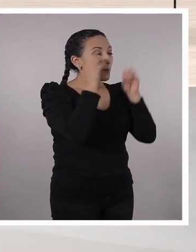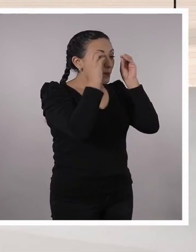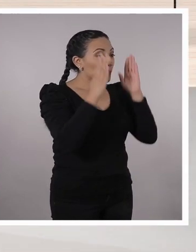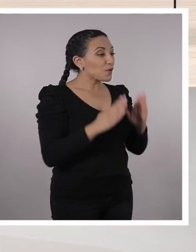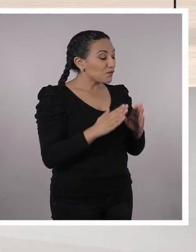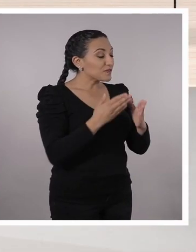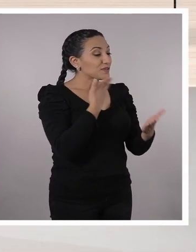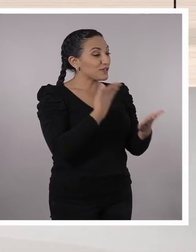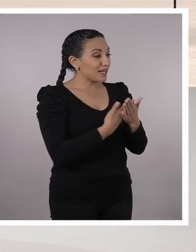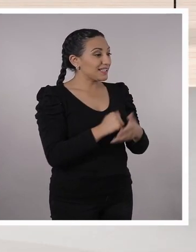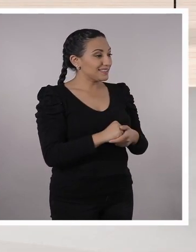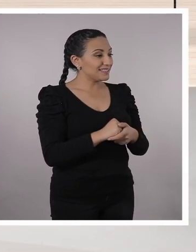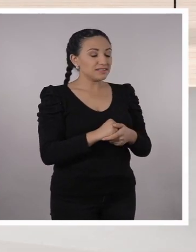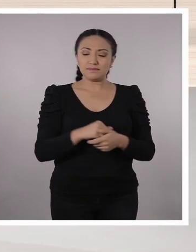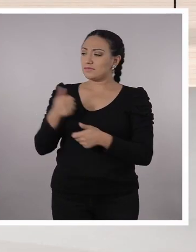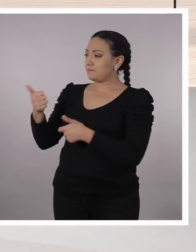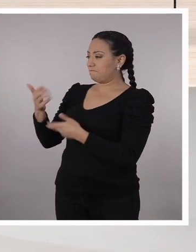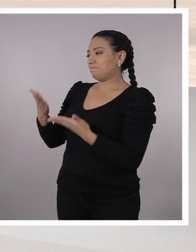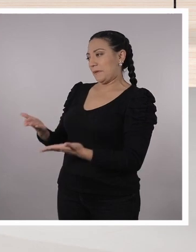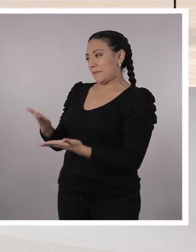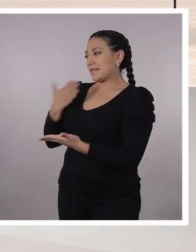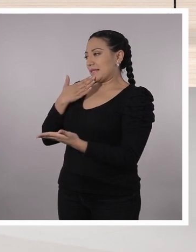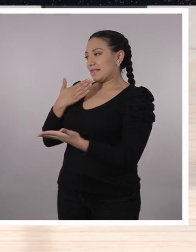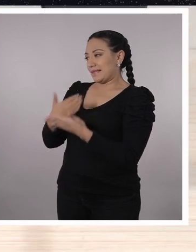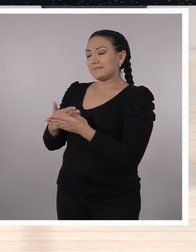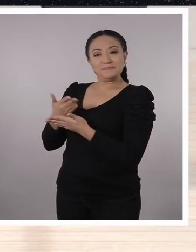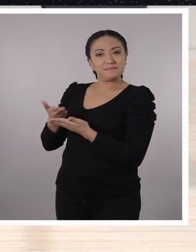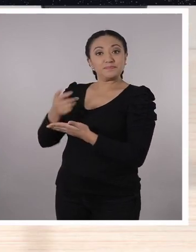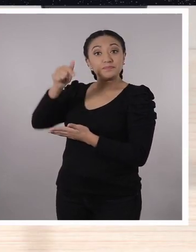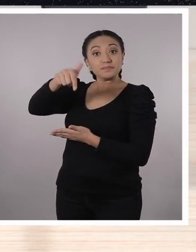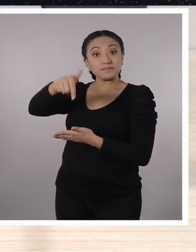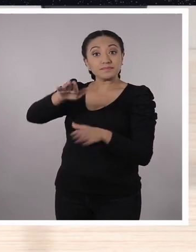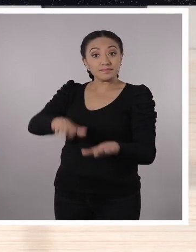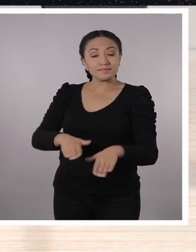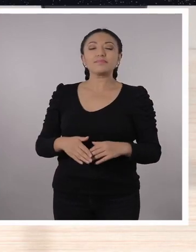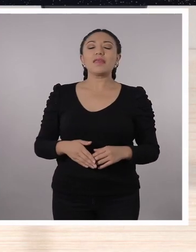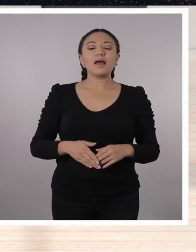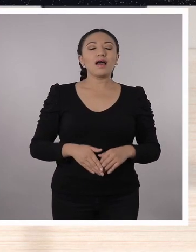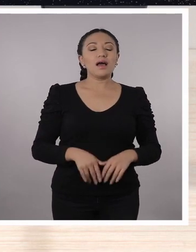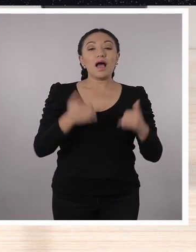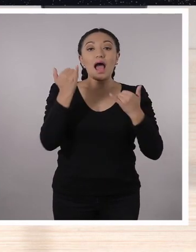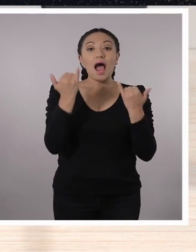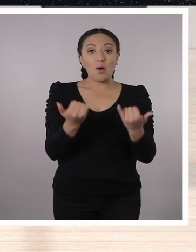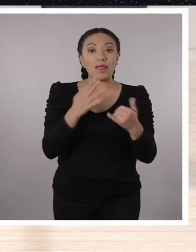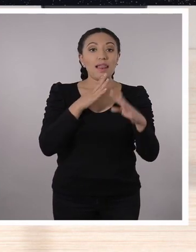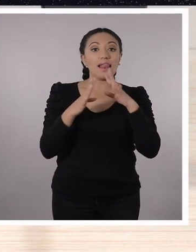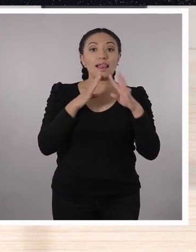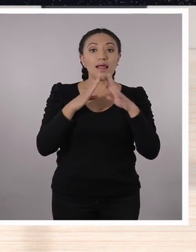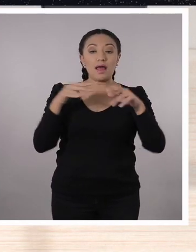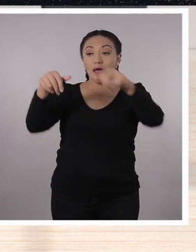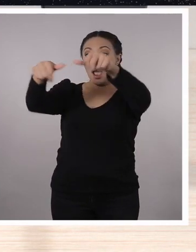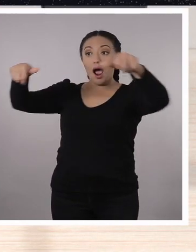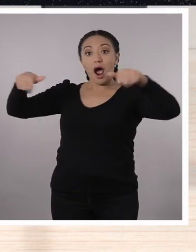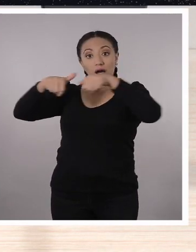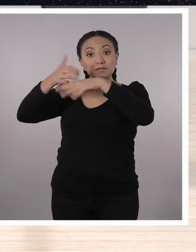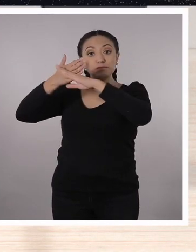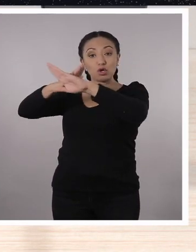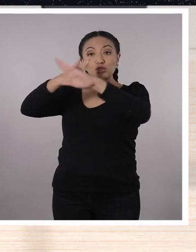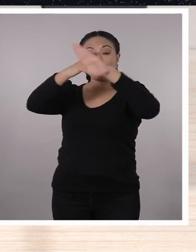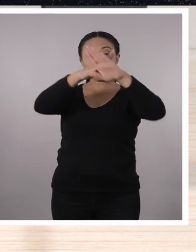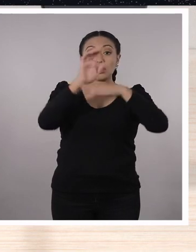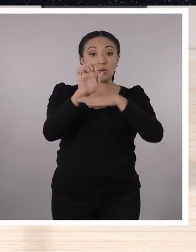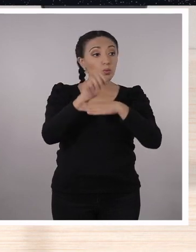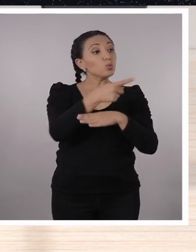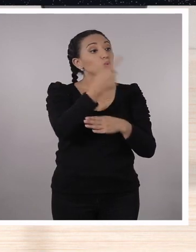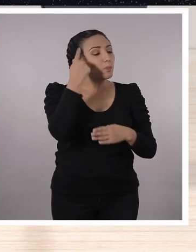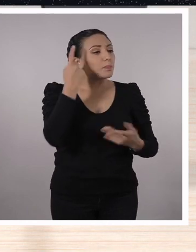profe, bienvenido. Hola, Nelly, ¿cómo estás? ¿Cómo les va, chicos? Bien, muchas gracias, profe. Sabe, estábamos hablando justamente de todas las áreas protegidas que